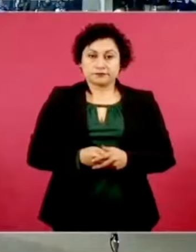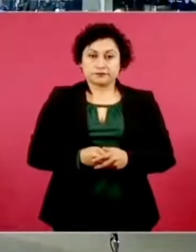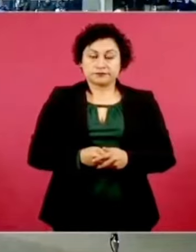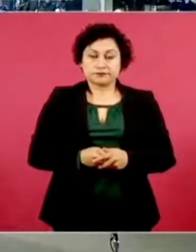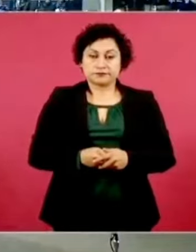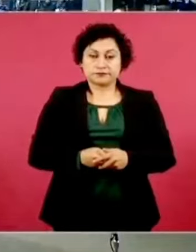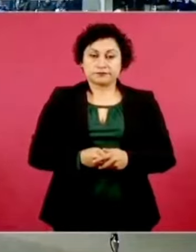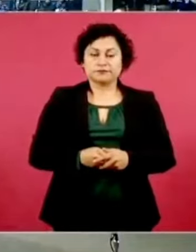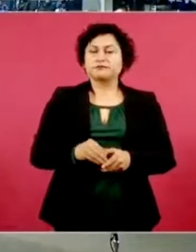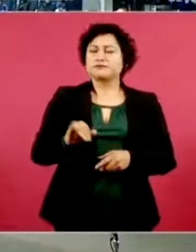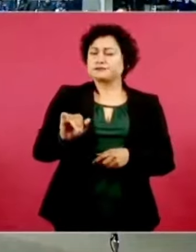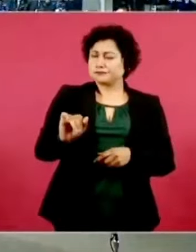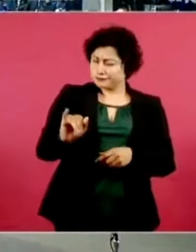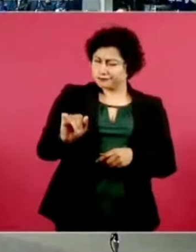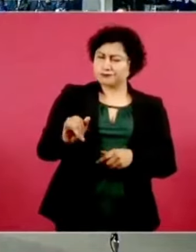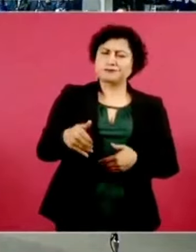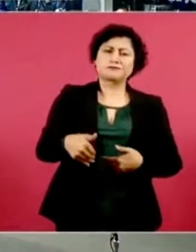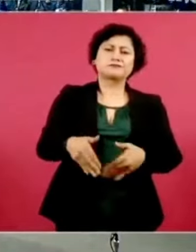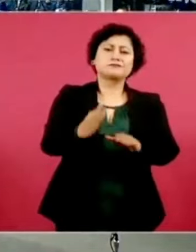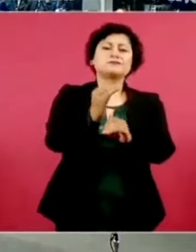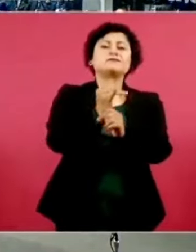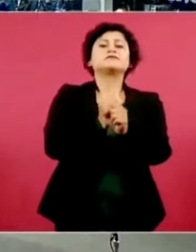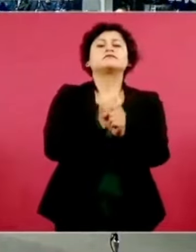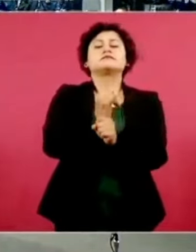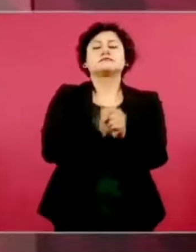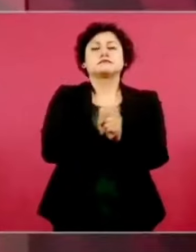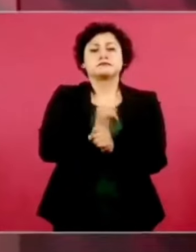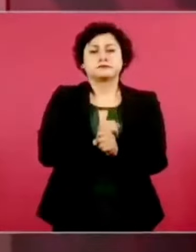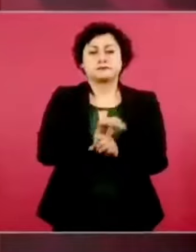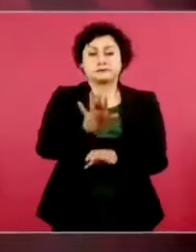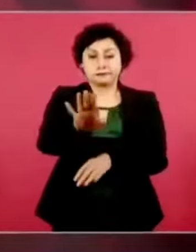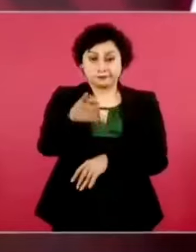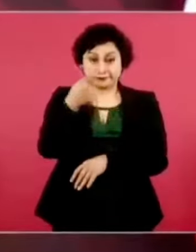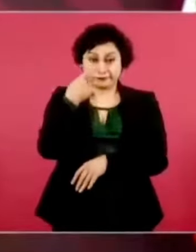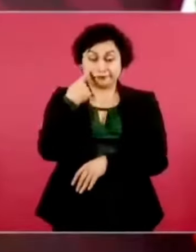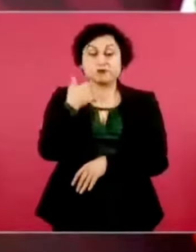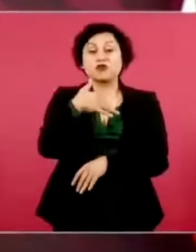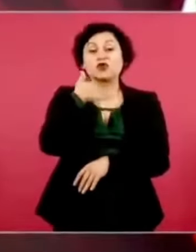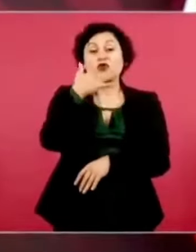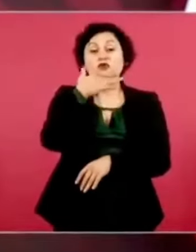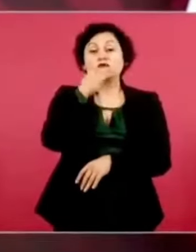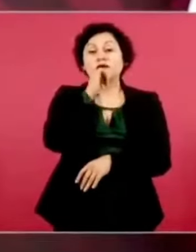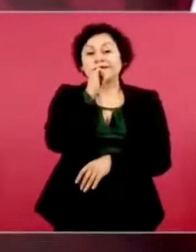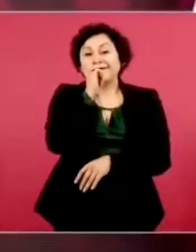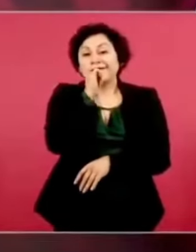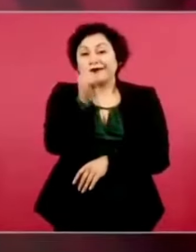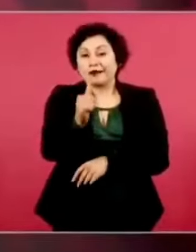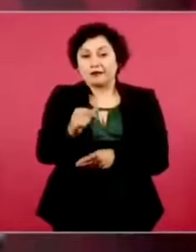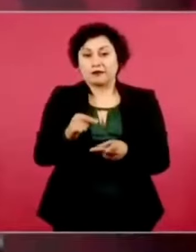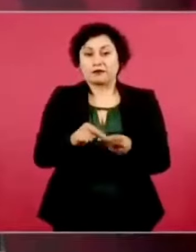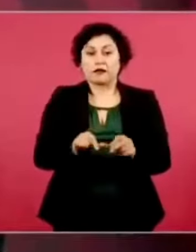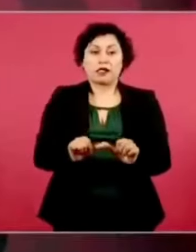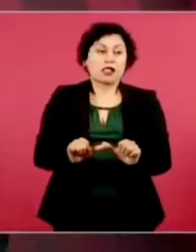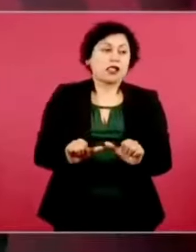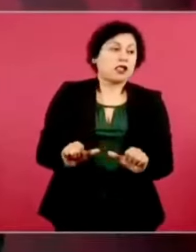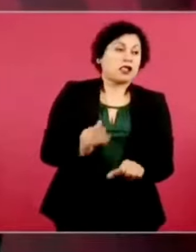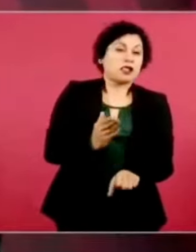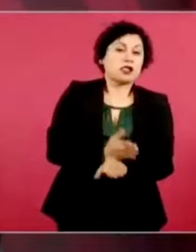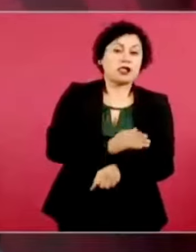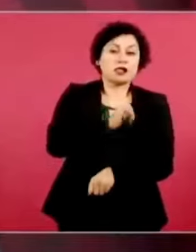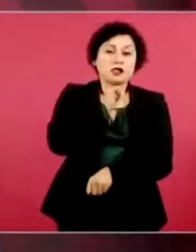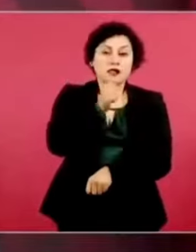Sí, se va a investigar. Ni corrupción ni impunidad. Por eso están enojadísimos,